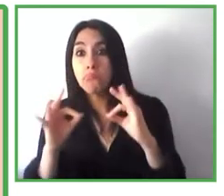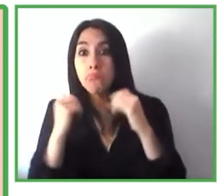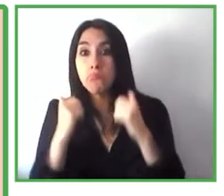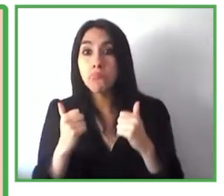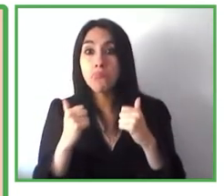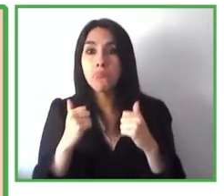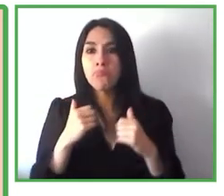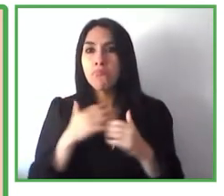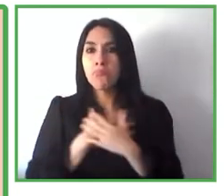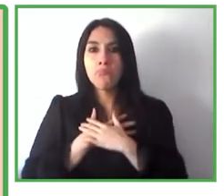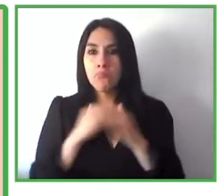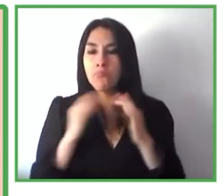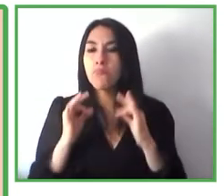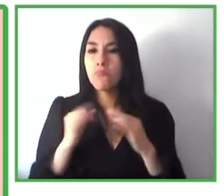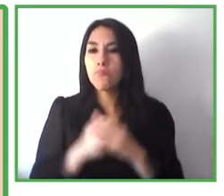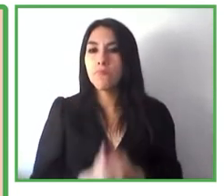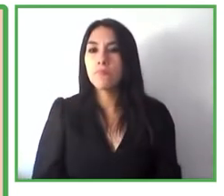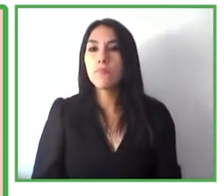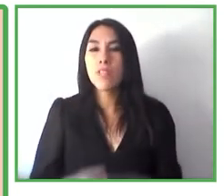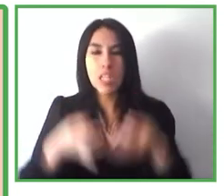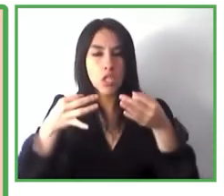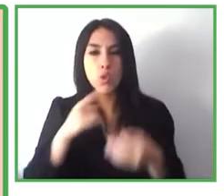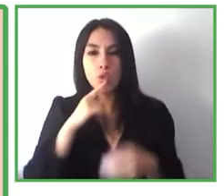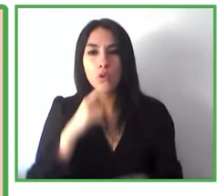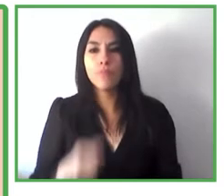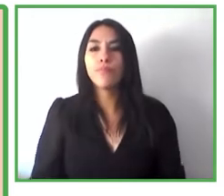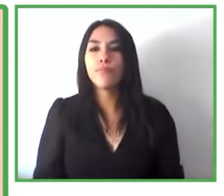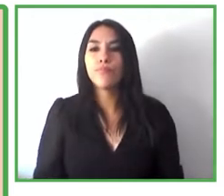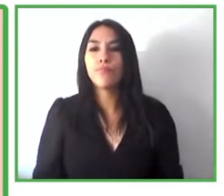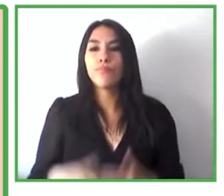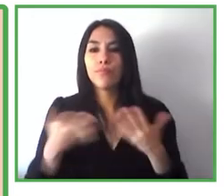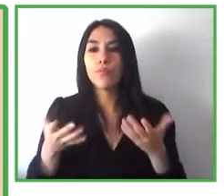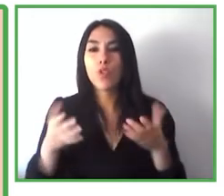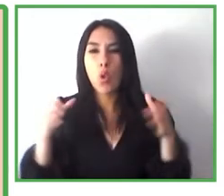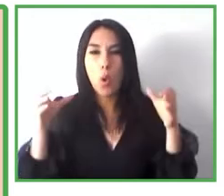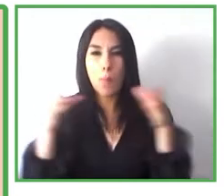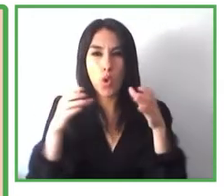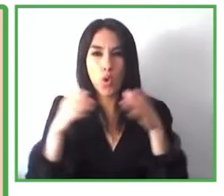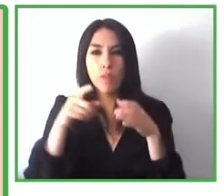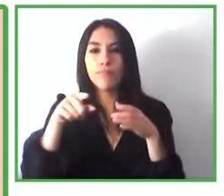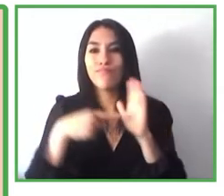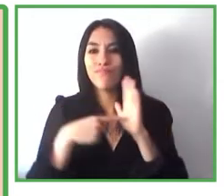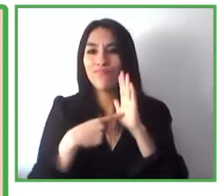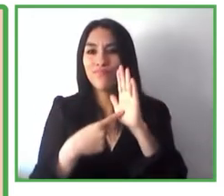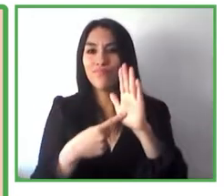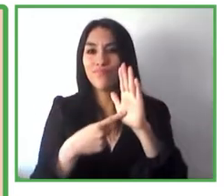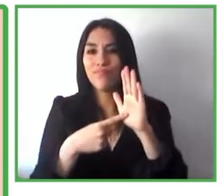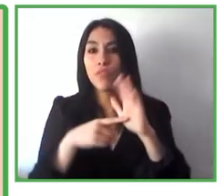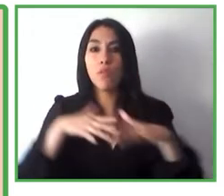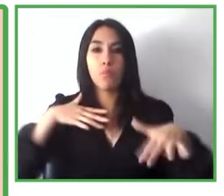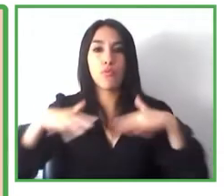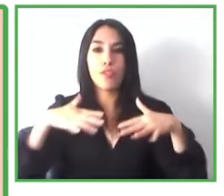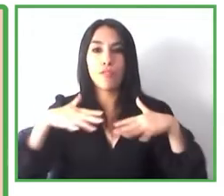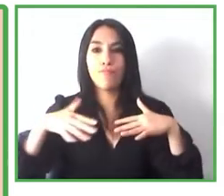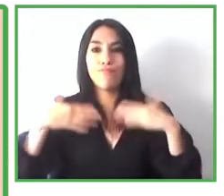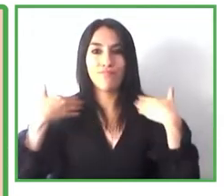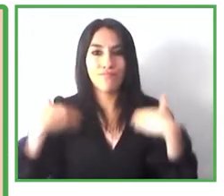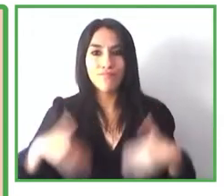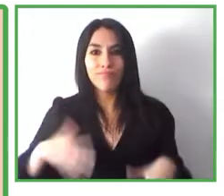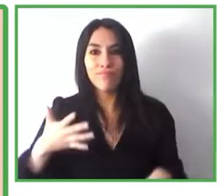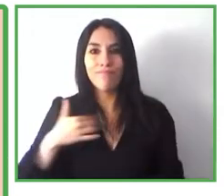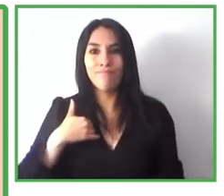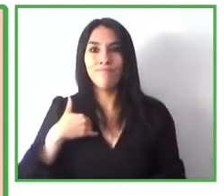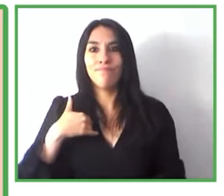que sea capaz de promover el bienestar físico y emocional del cliente o del usuario del espacio y esto cada vez